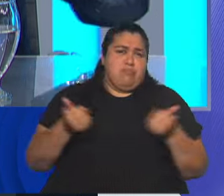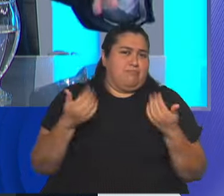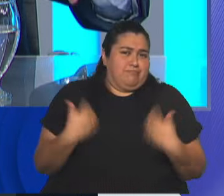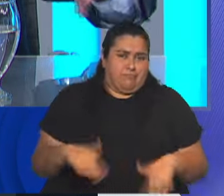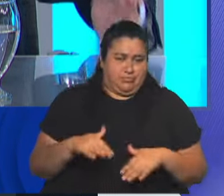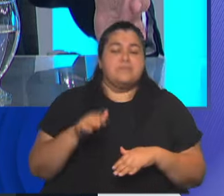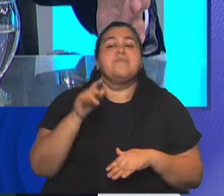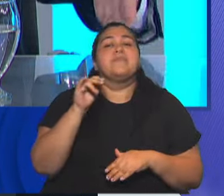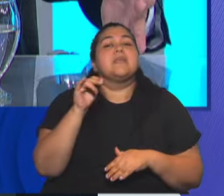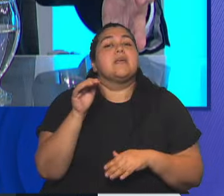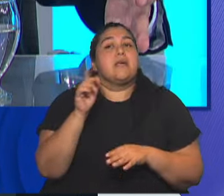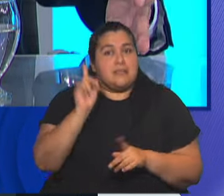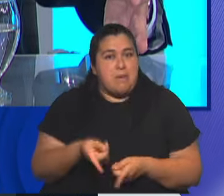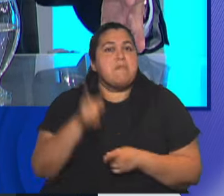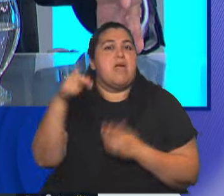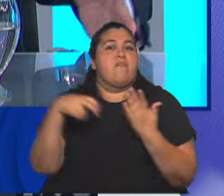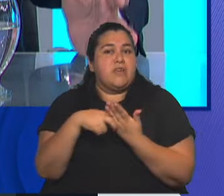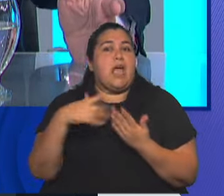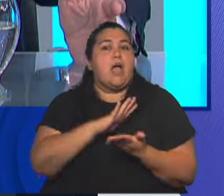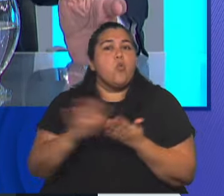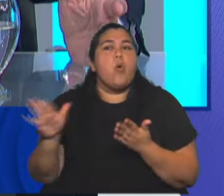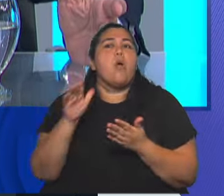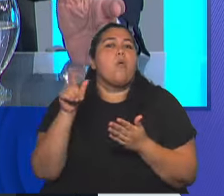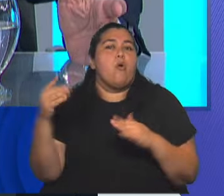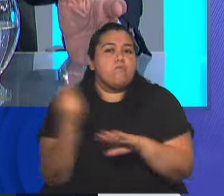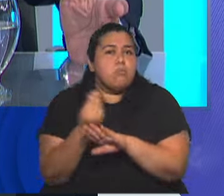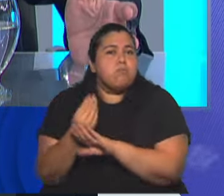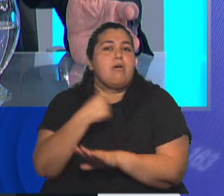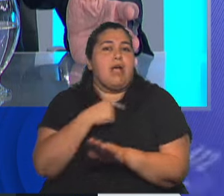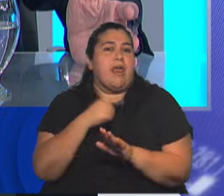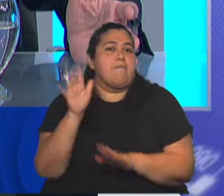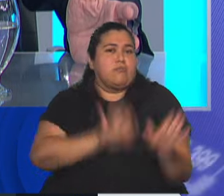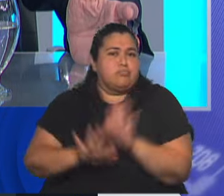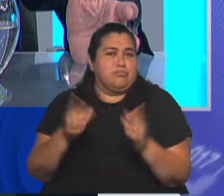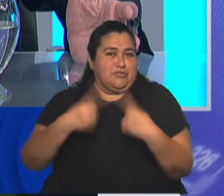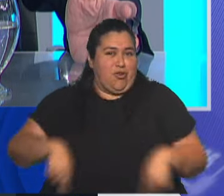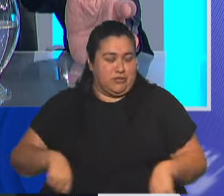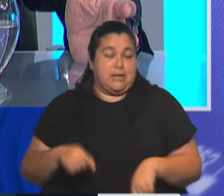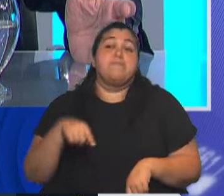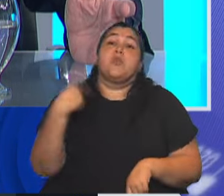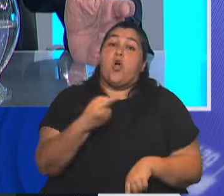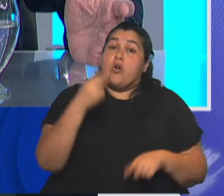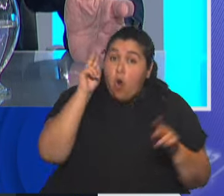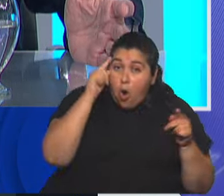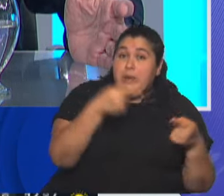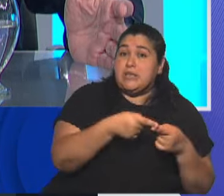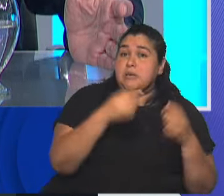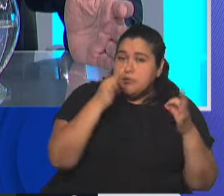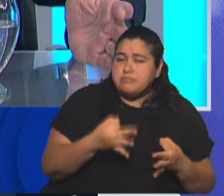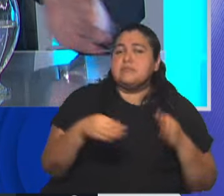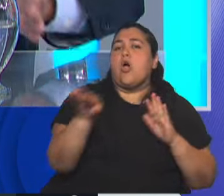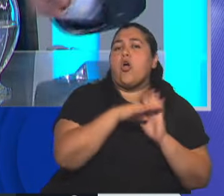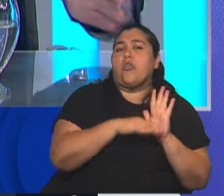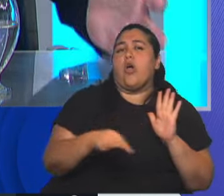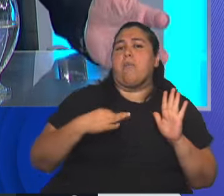de los fiscales, son los dueños de la acción pública. Y luego, la segunda gran meta nuestra es el código penal